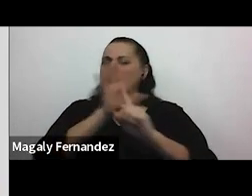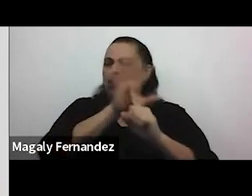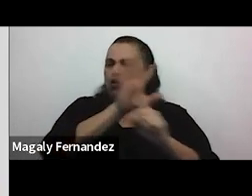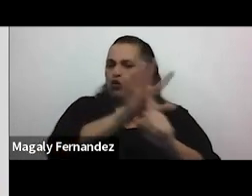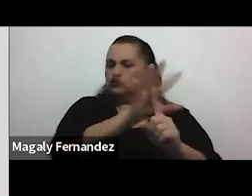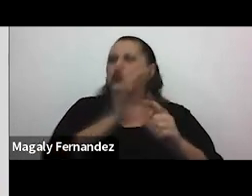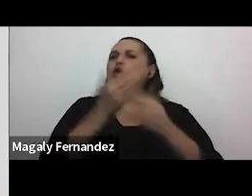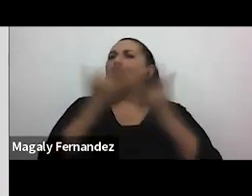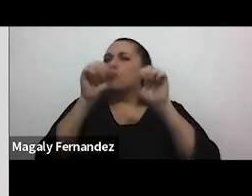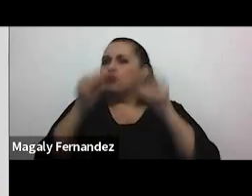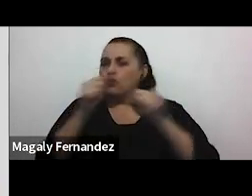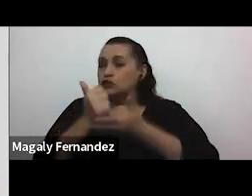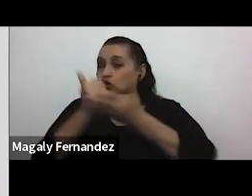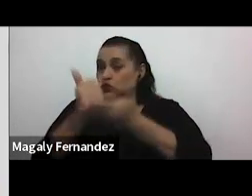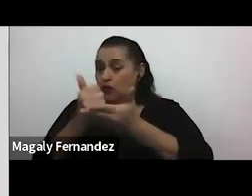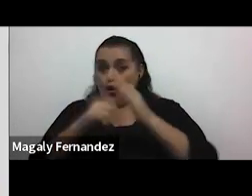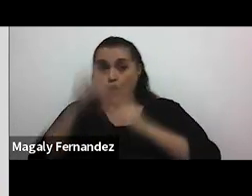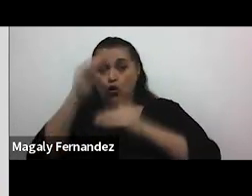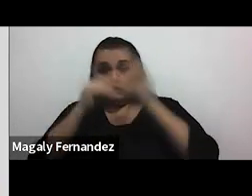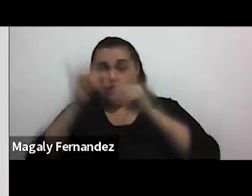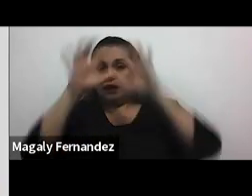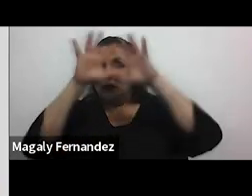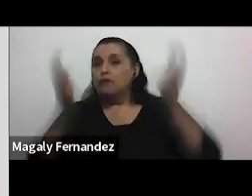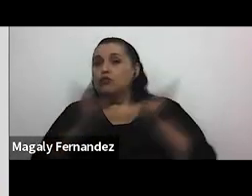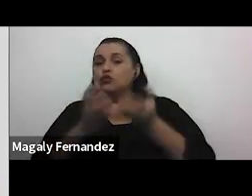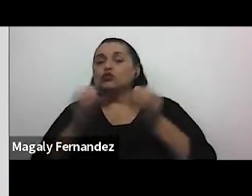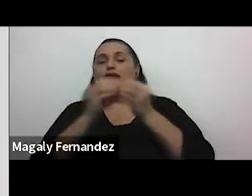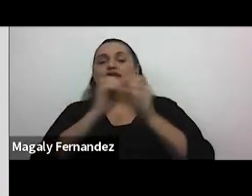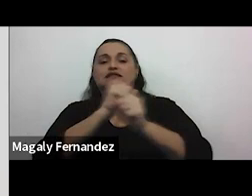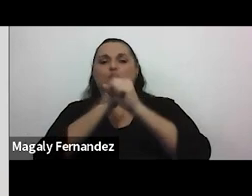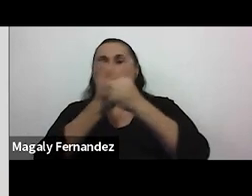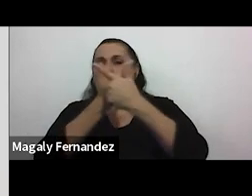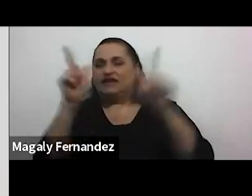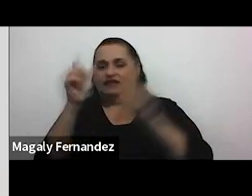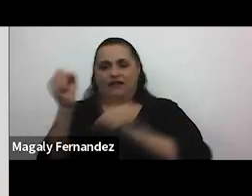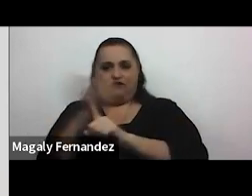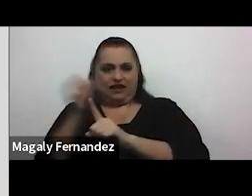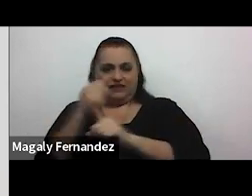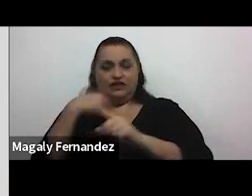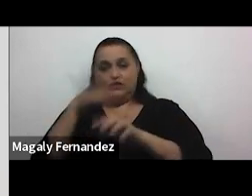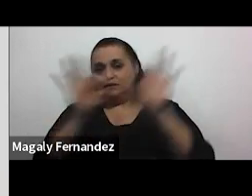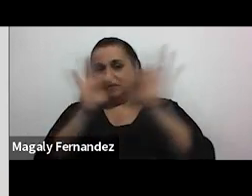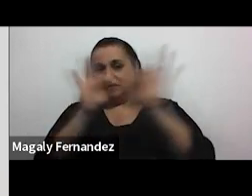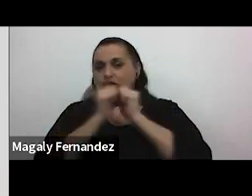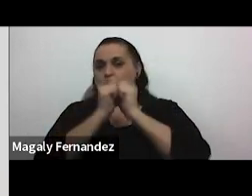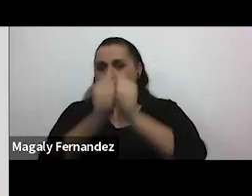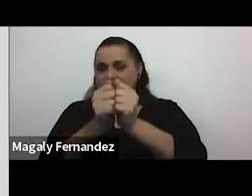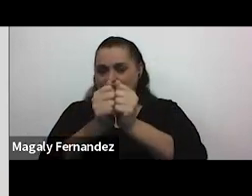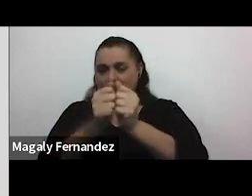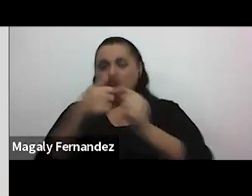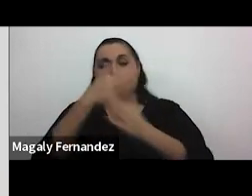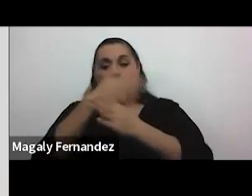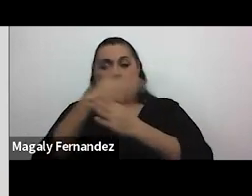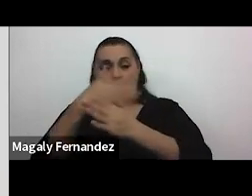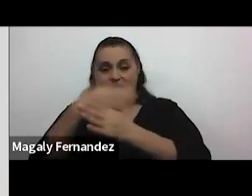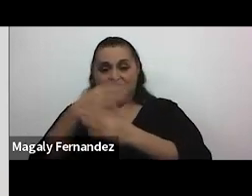contribuir para construir un mundo más seguro y libre de violencia así que les invitamos a acompañarnos en echarles estamos compartiendo en